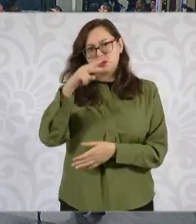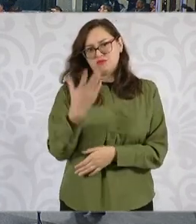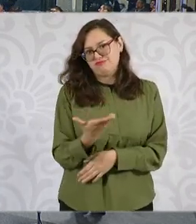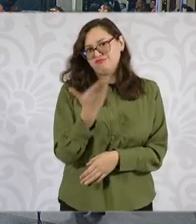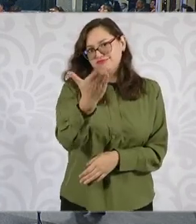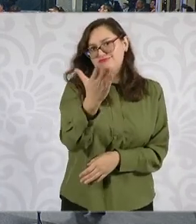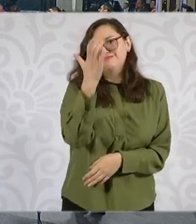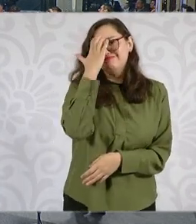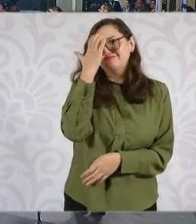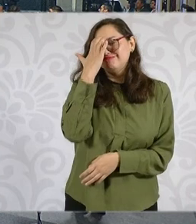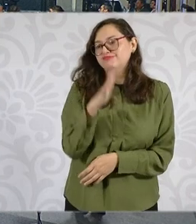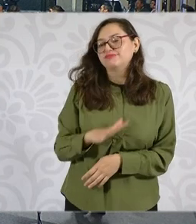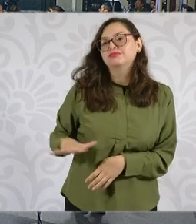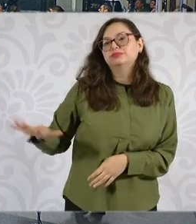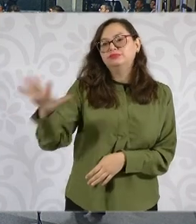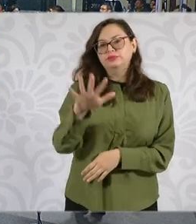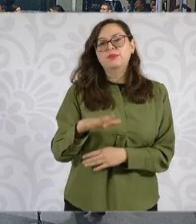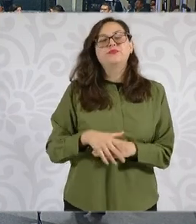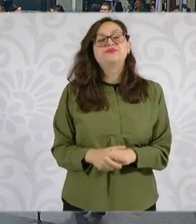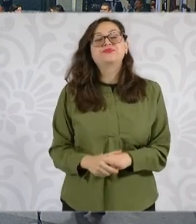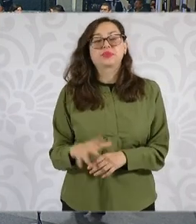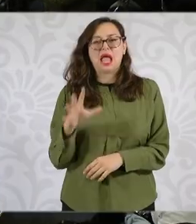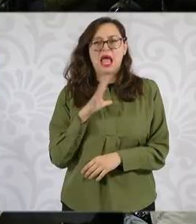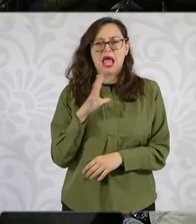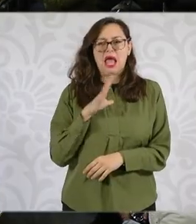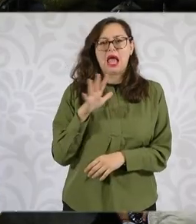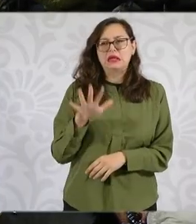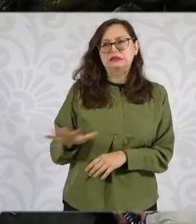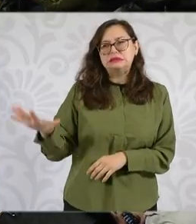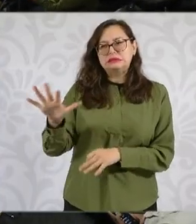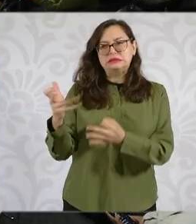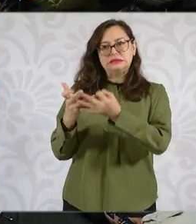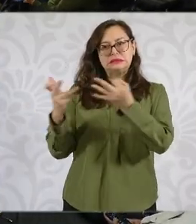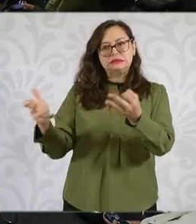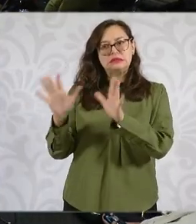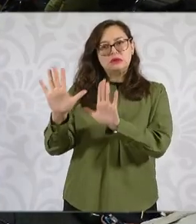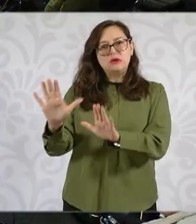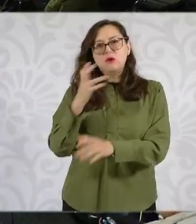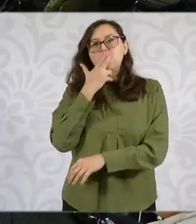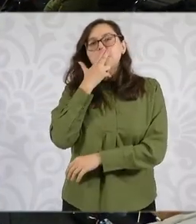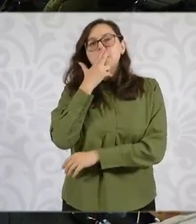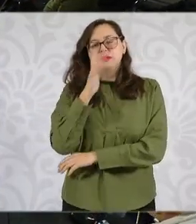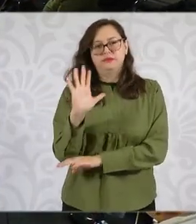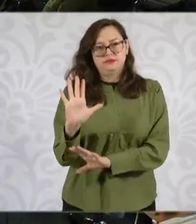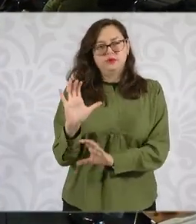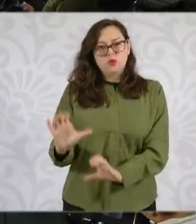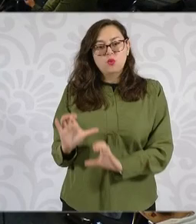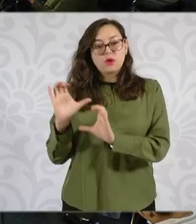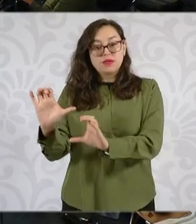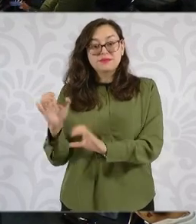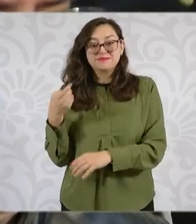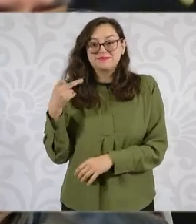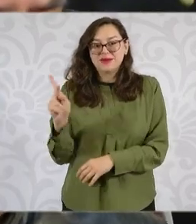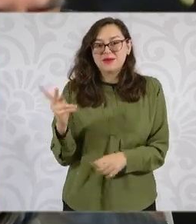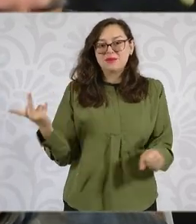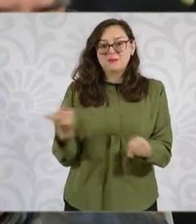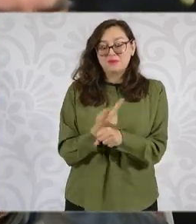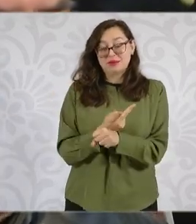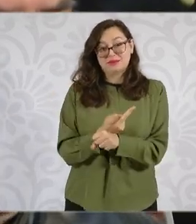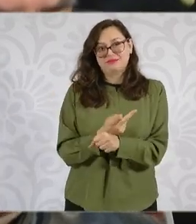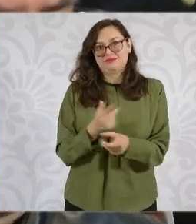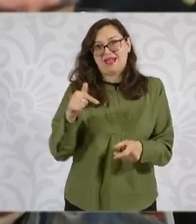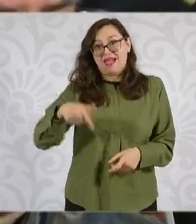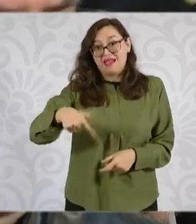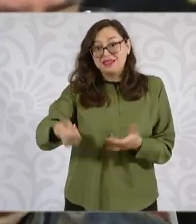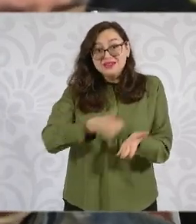hay una reserva territorial todavía, pero aquí el tema es el costo del terreno. Igual en la zona metropolitana